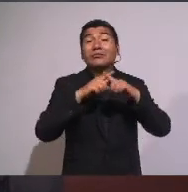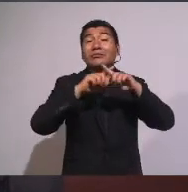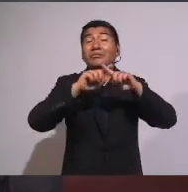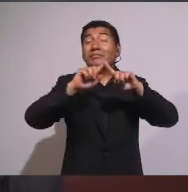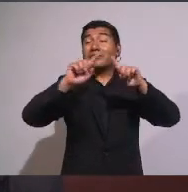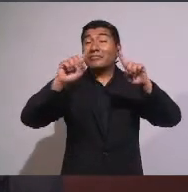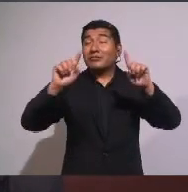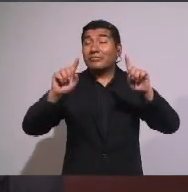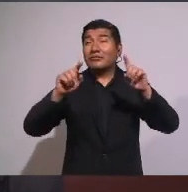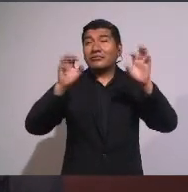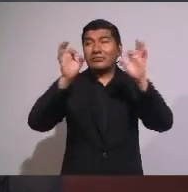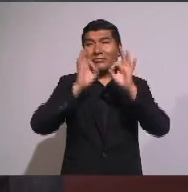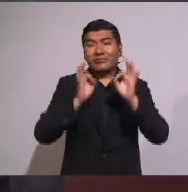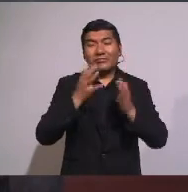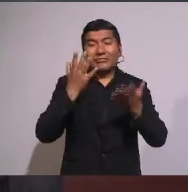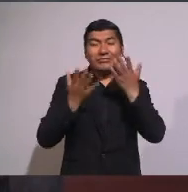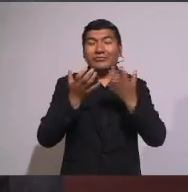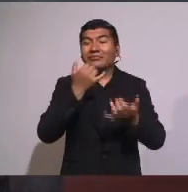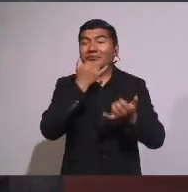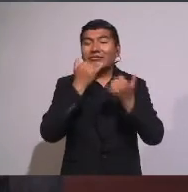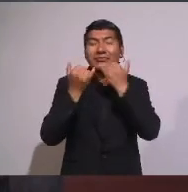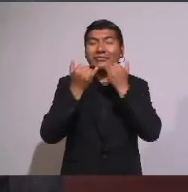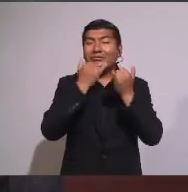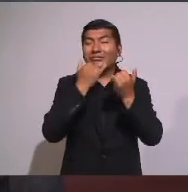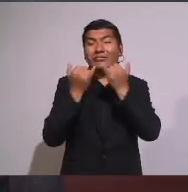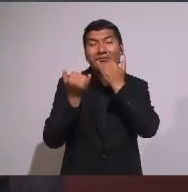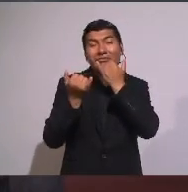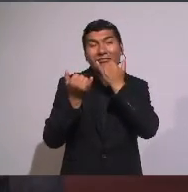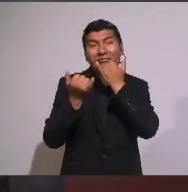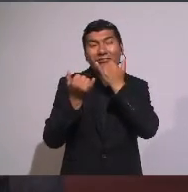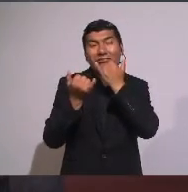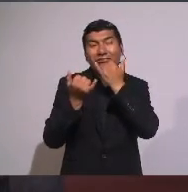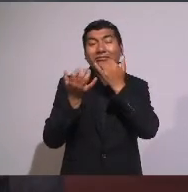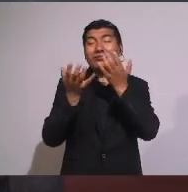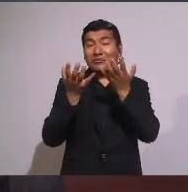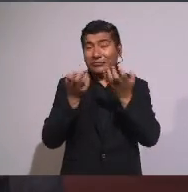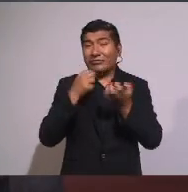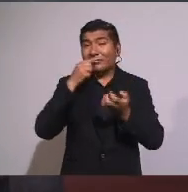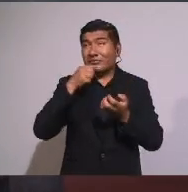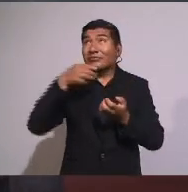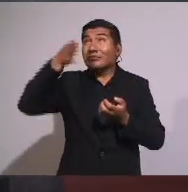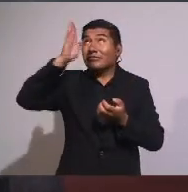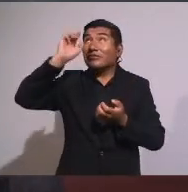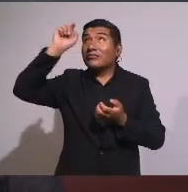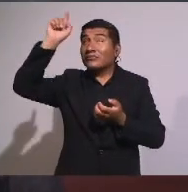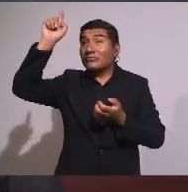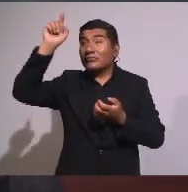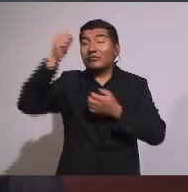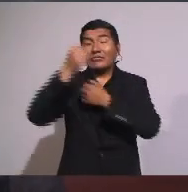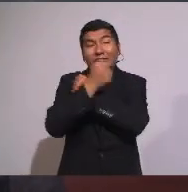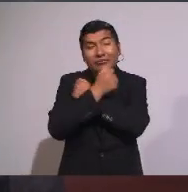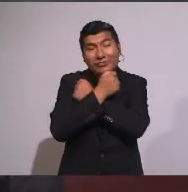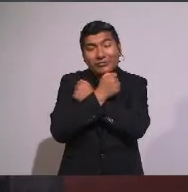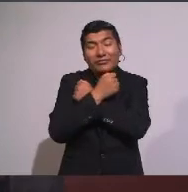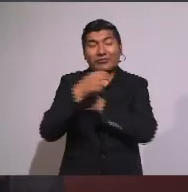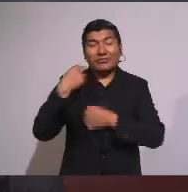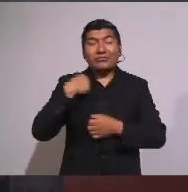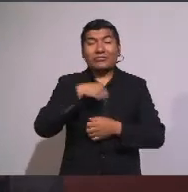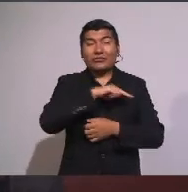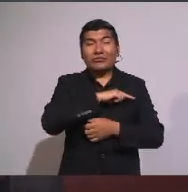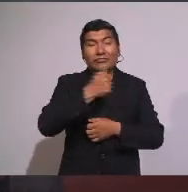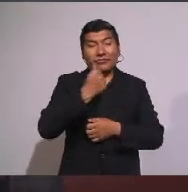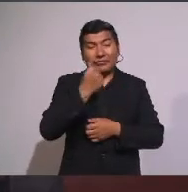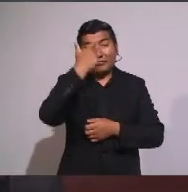De manera equivocada Queriendo decir Que Dios Nos manda Amarnos A nosotros mismos